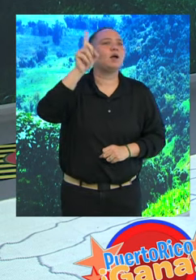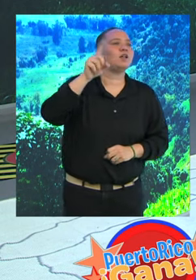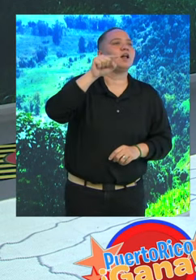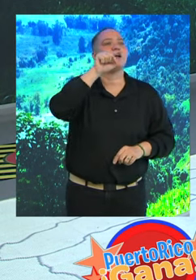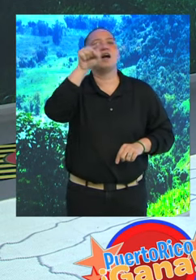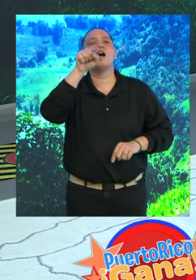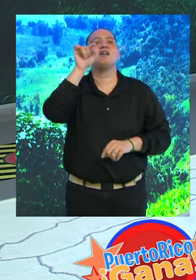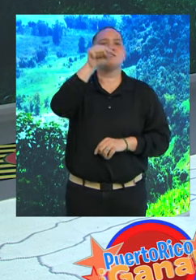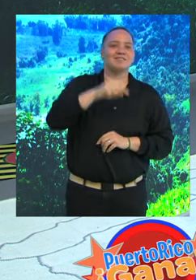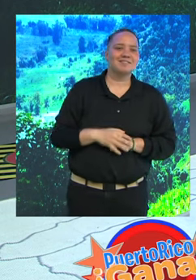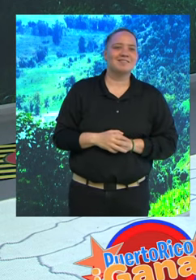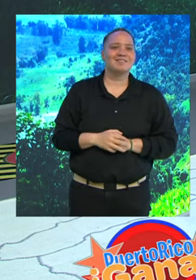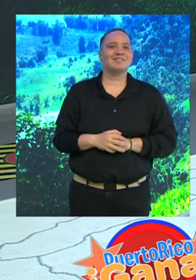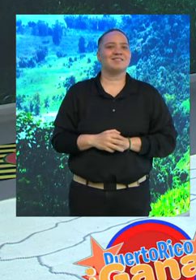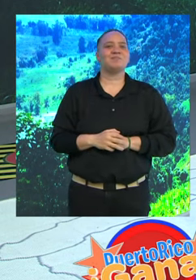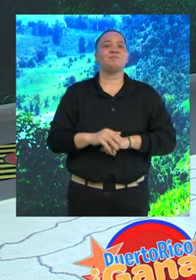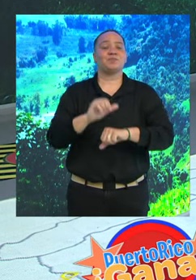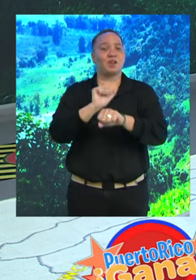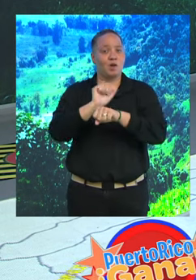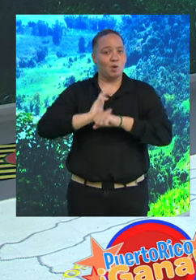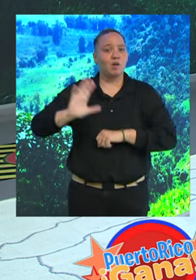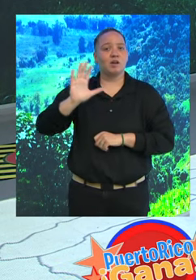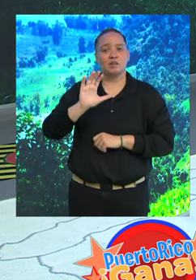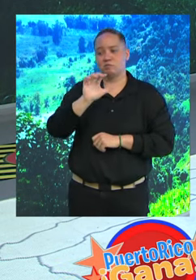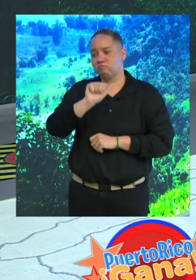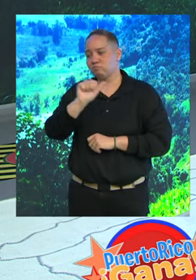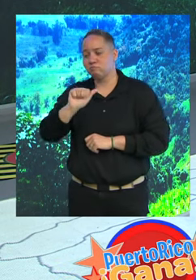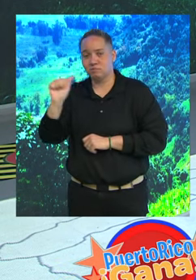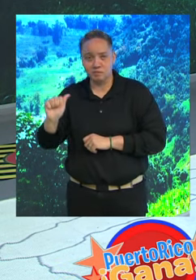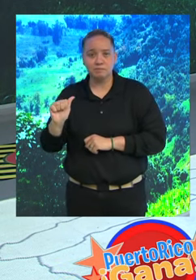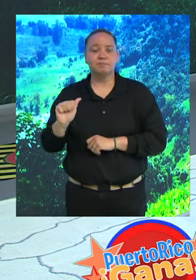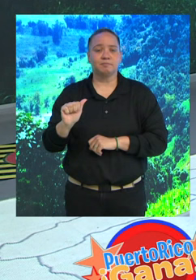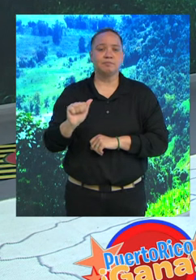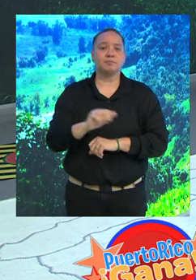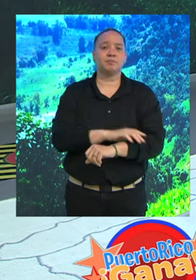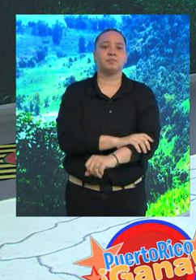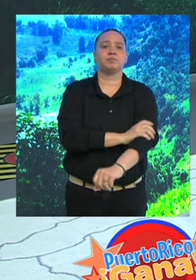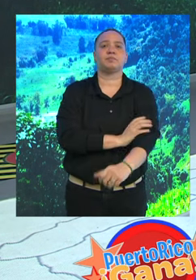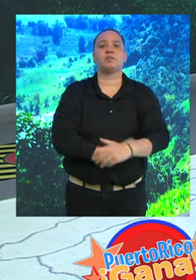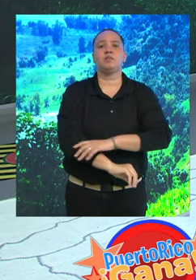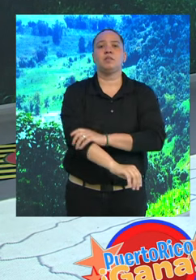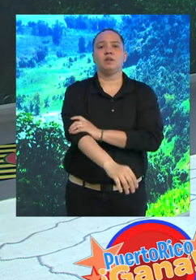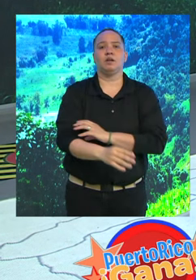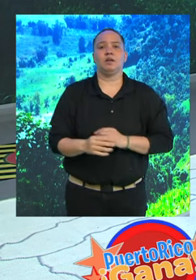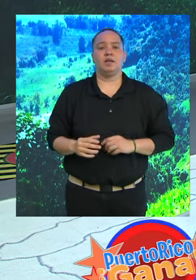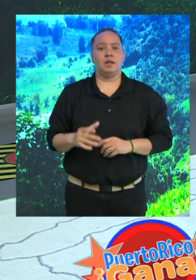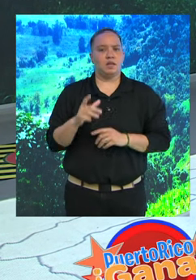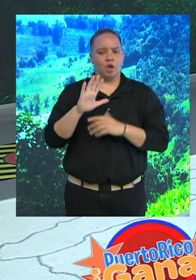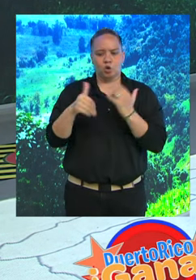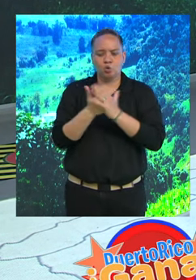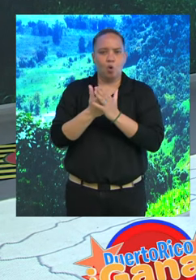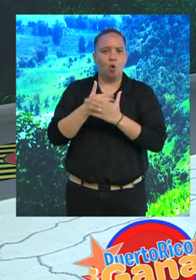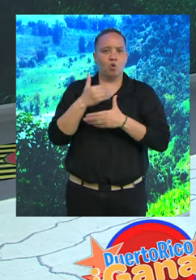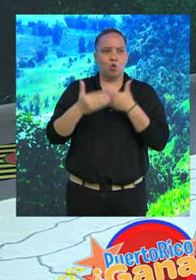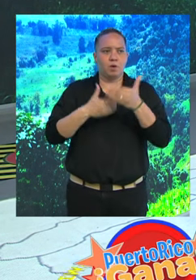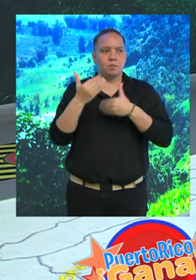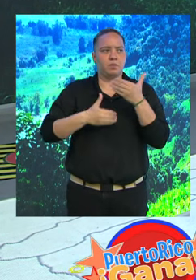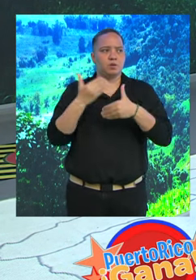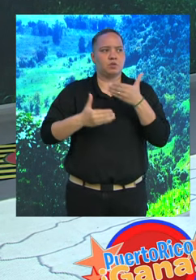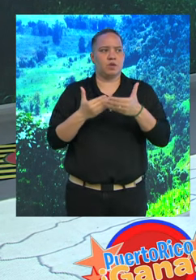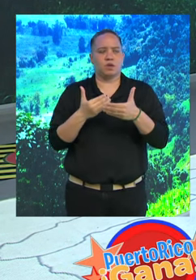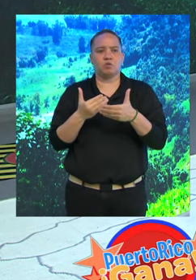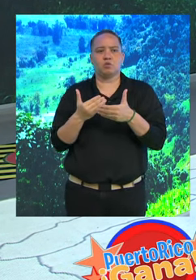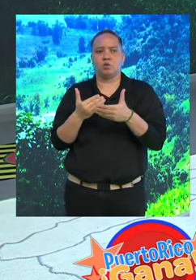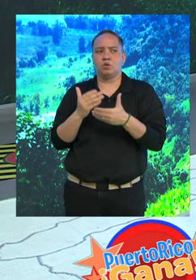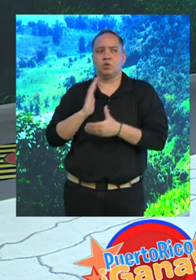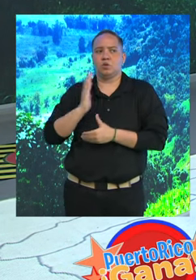Acueductos y Alcantarillados, y fue el que estuvo en todo ese proceso de la construcción de